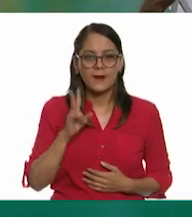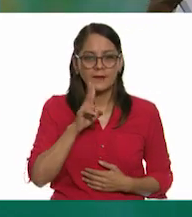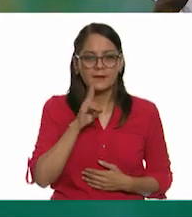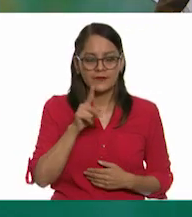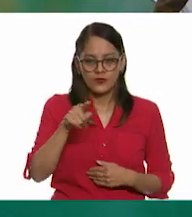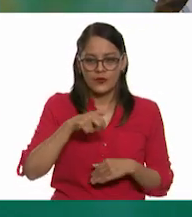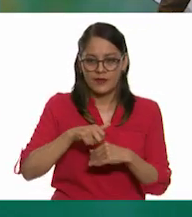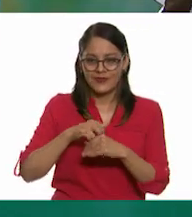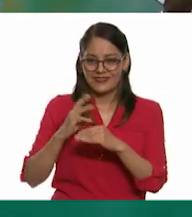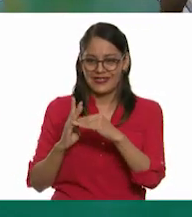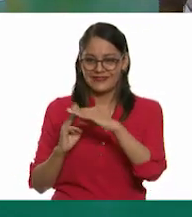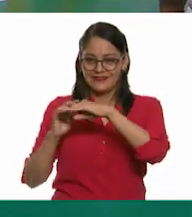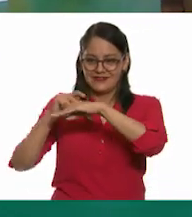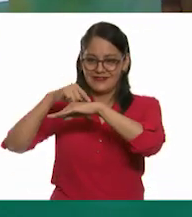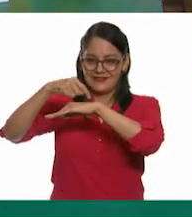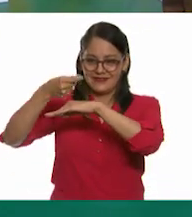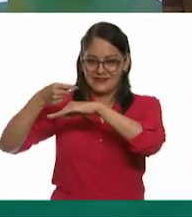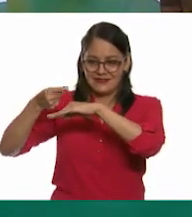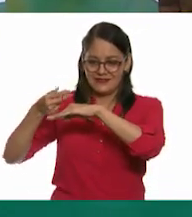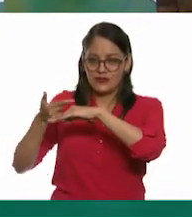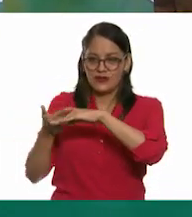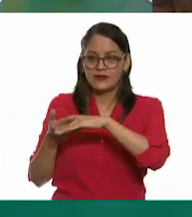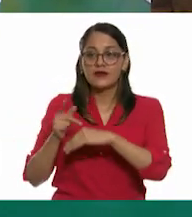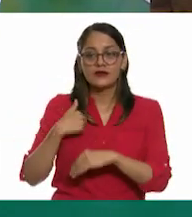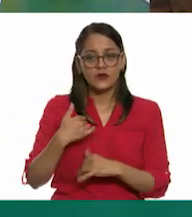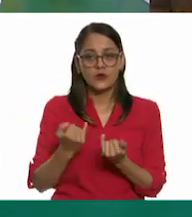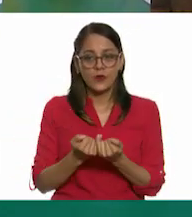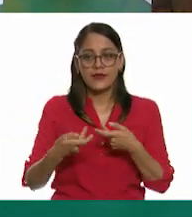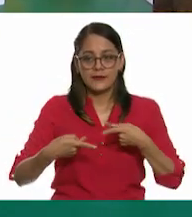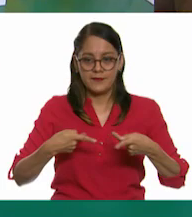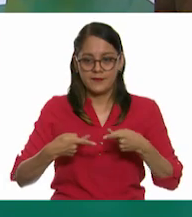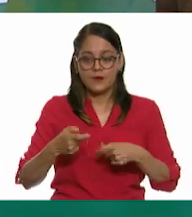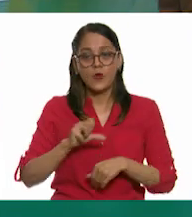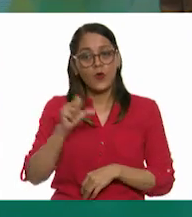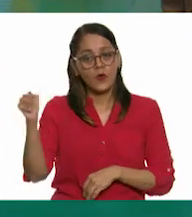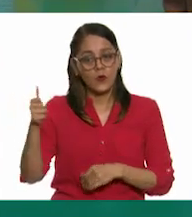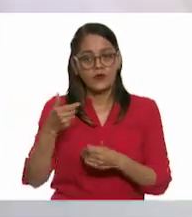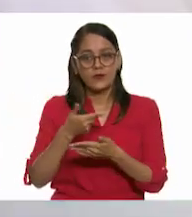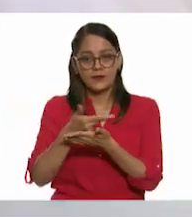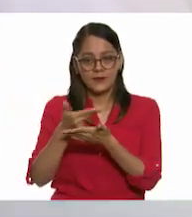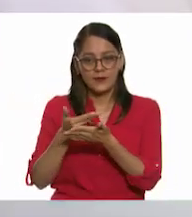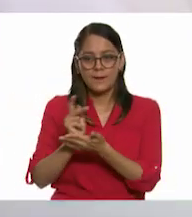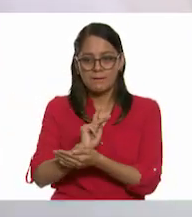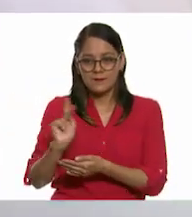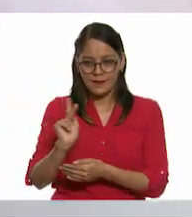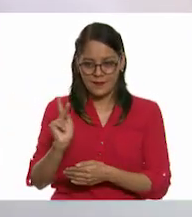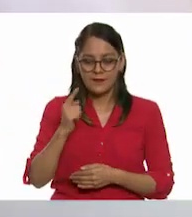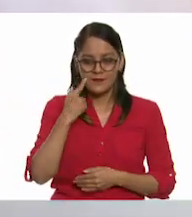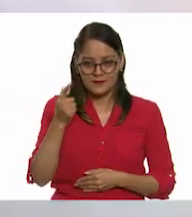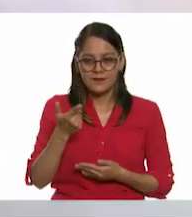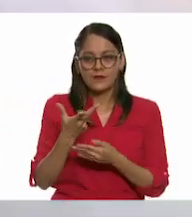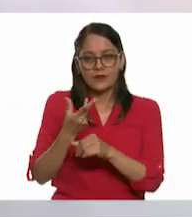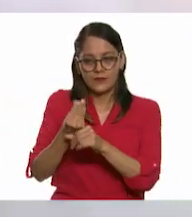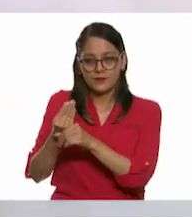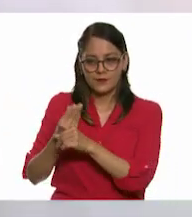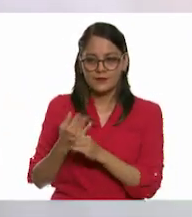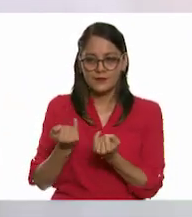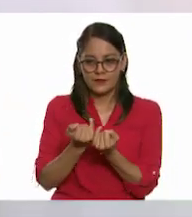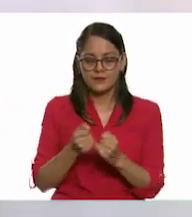acá en el número tres. Muy bien. Y yo también aquí tengo ya preparado otro dibujo parecido. Vamos a completarlo también.